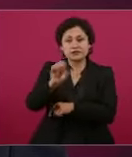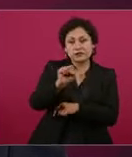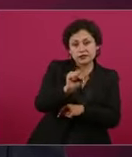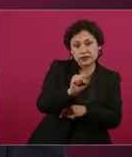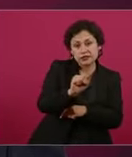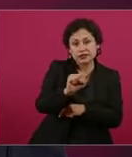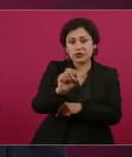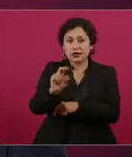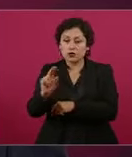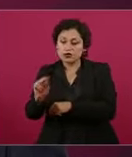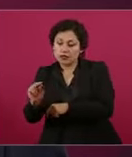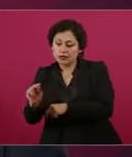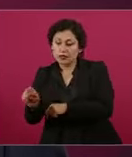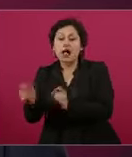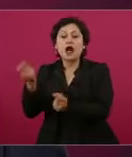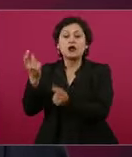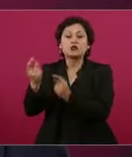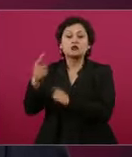pesos.